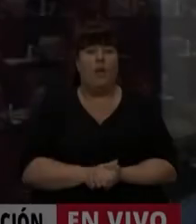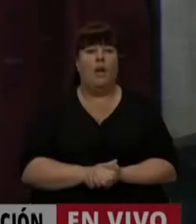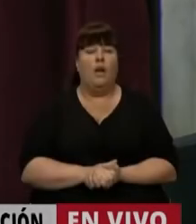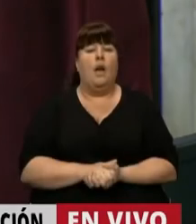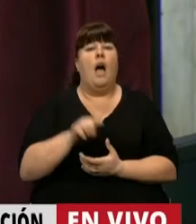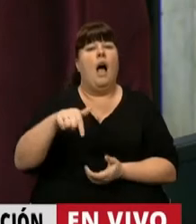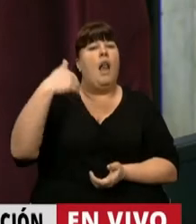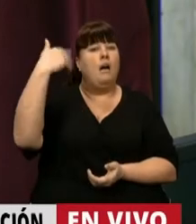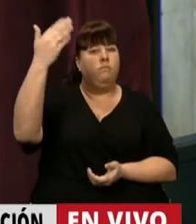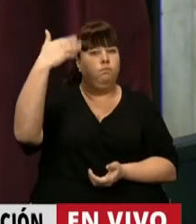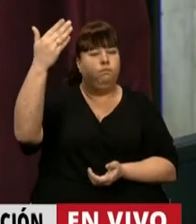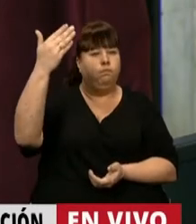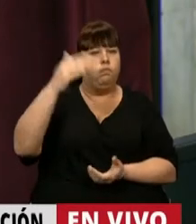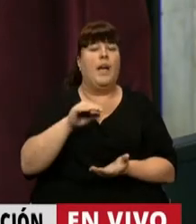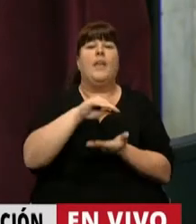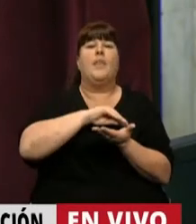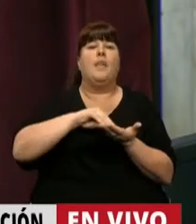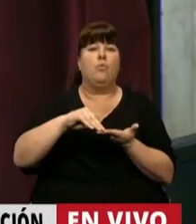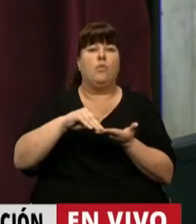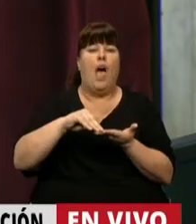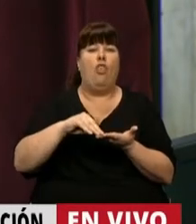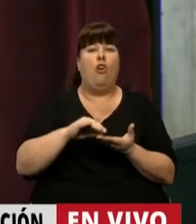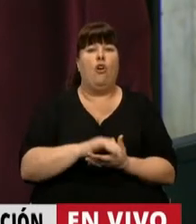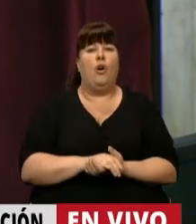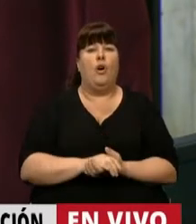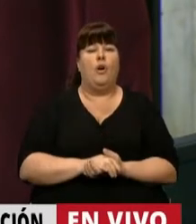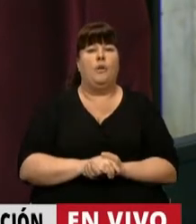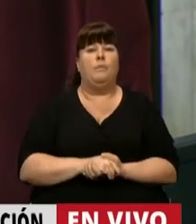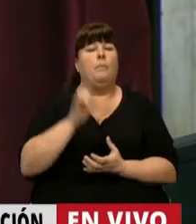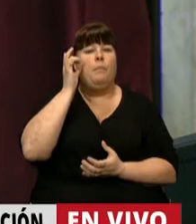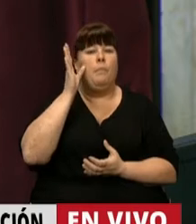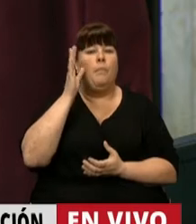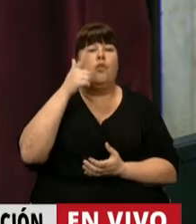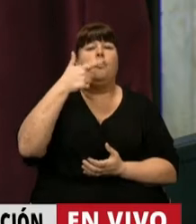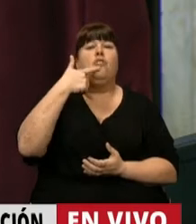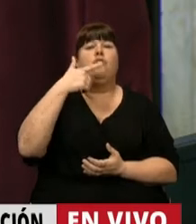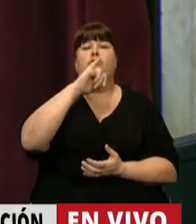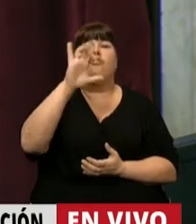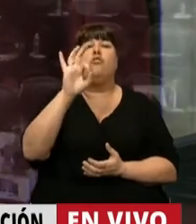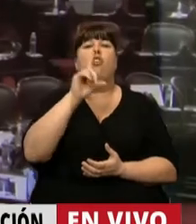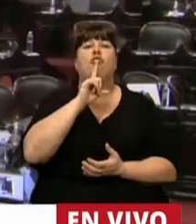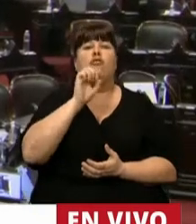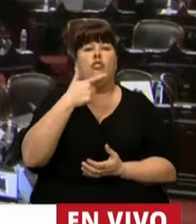En uso de la palabra, el diputado Eduardo, perdón, Andrés Sotos.